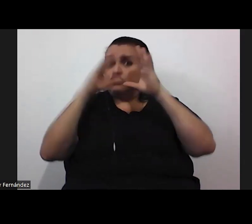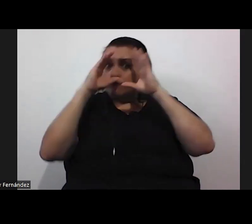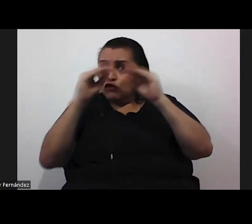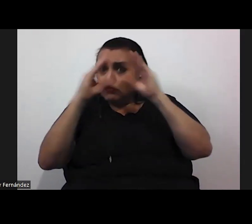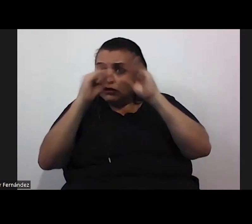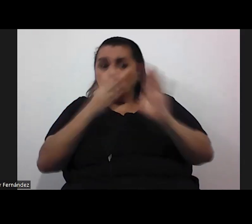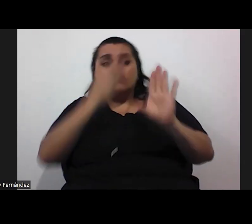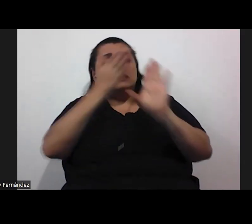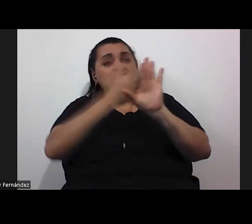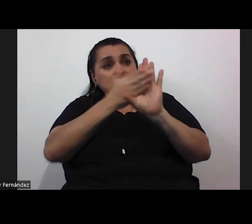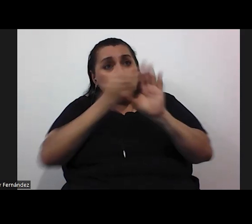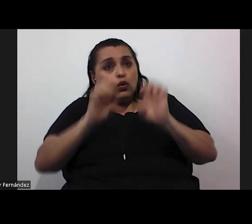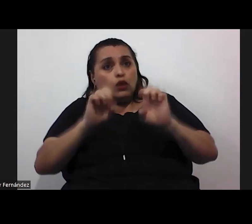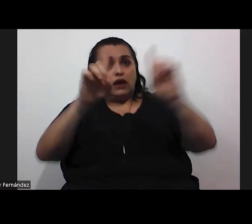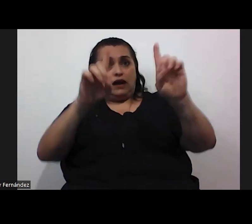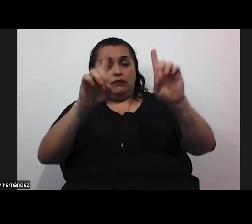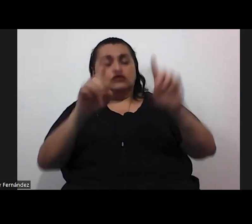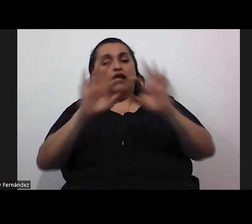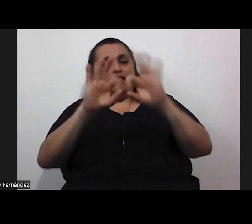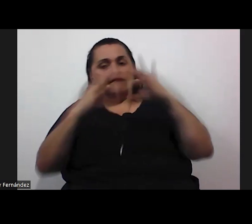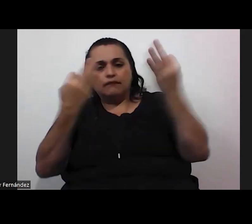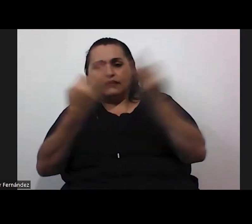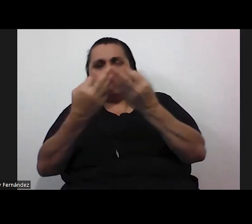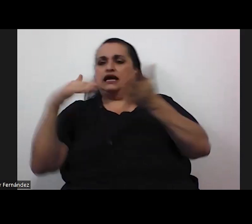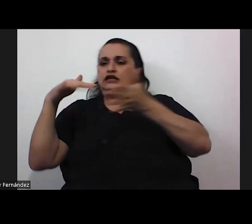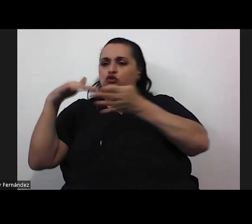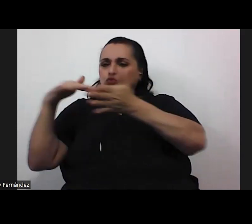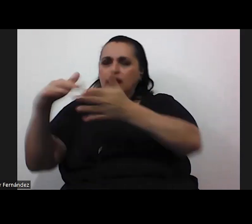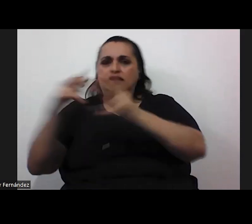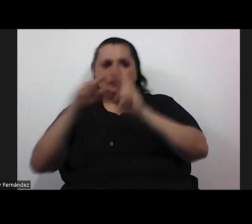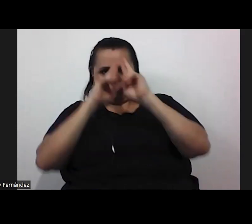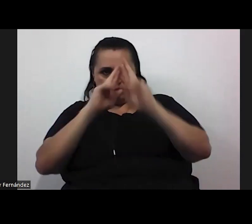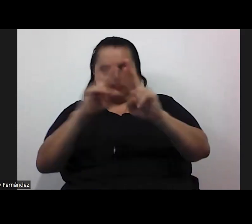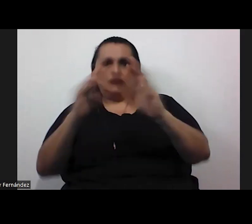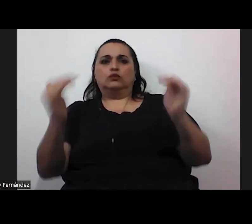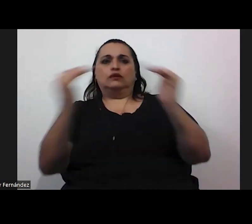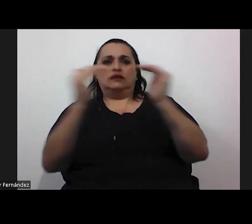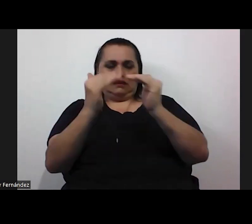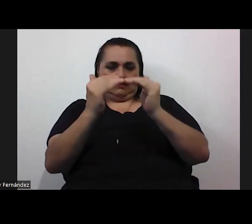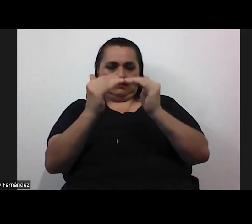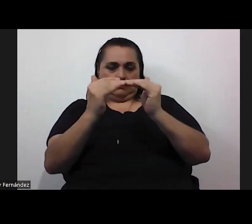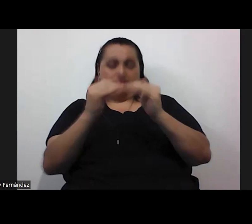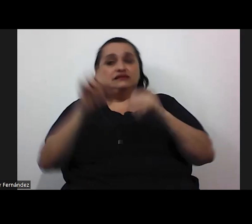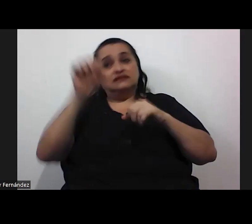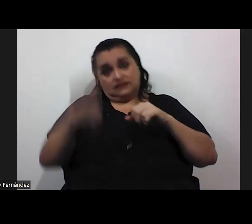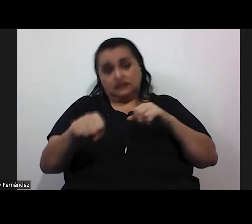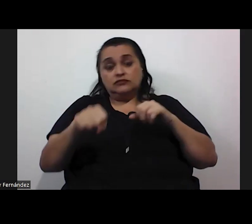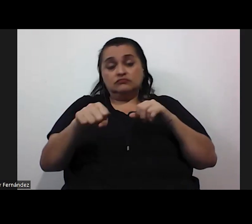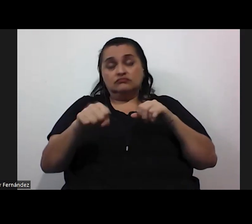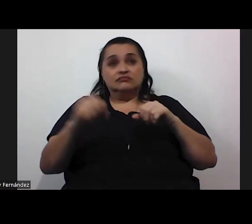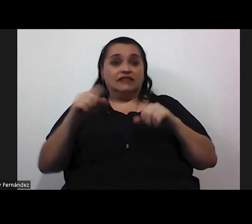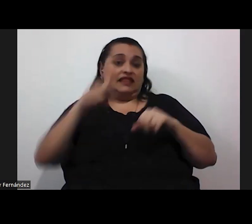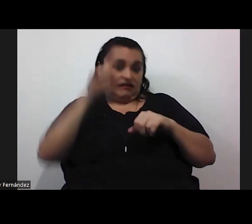familias y coeduquemos a nuestros estudiantes en el respeto y la equidad y definitivamente tenemos que